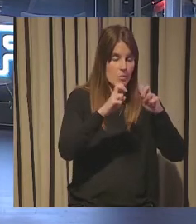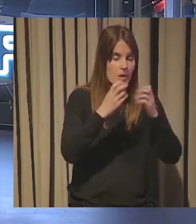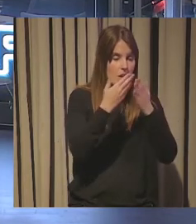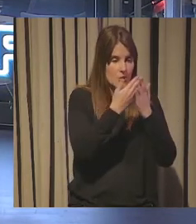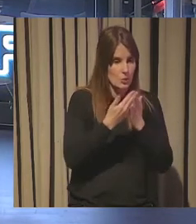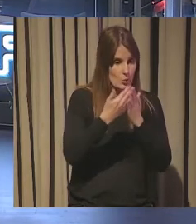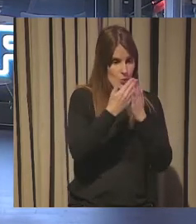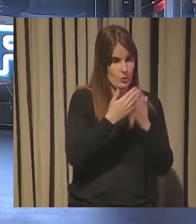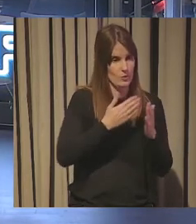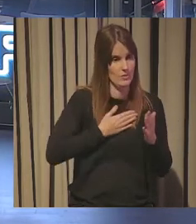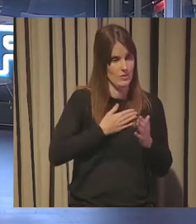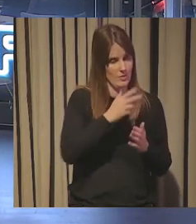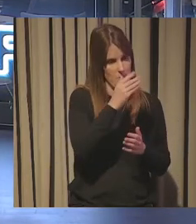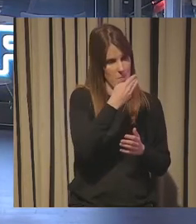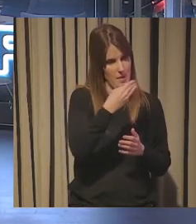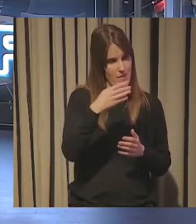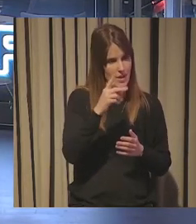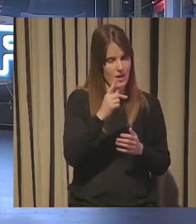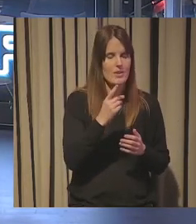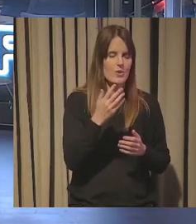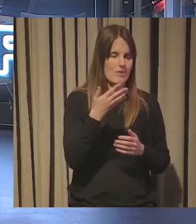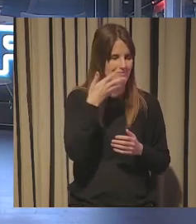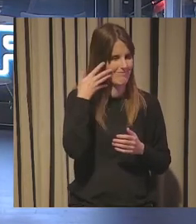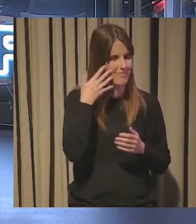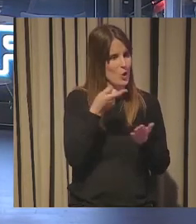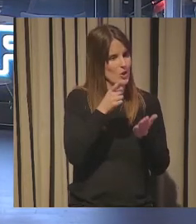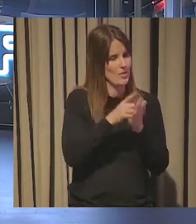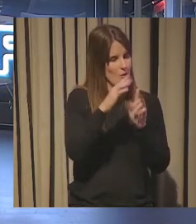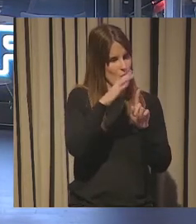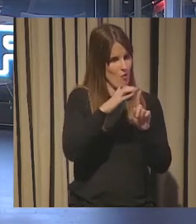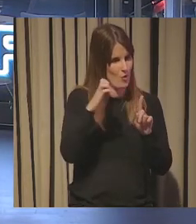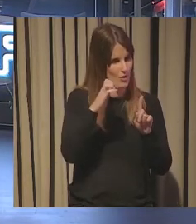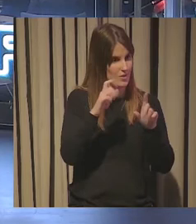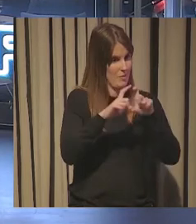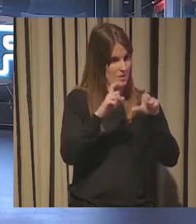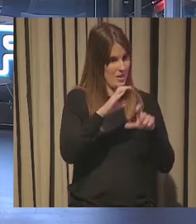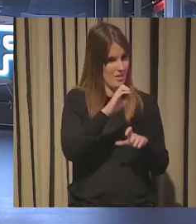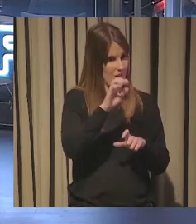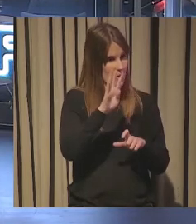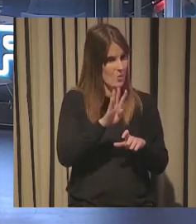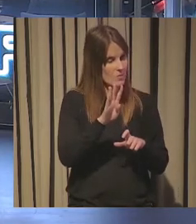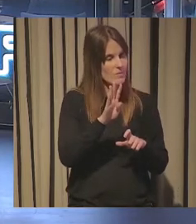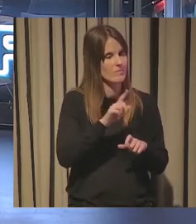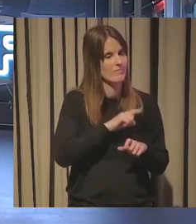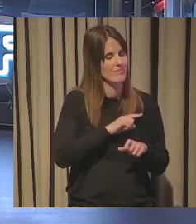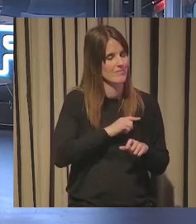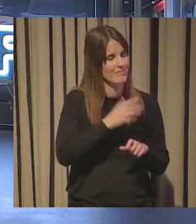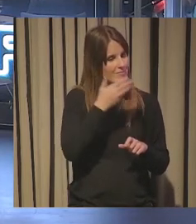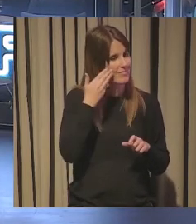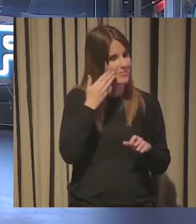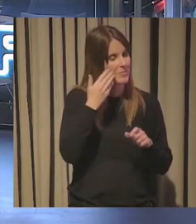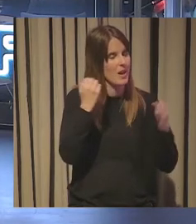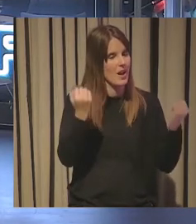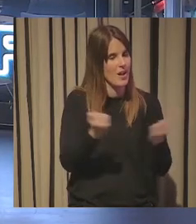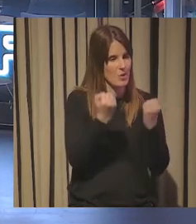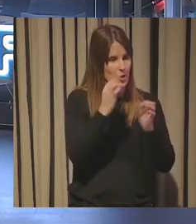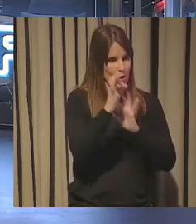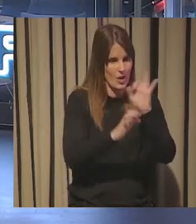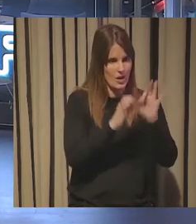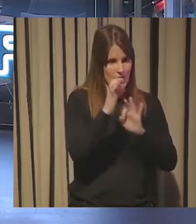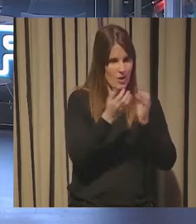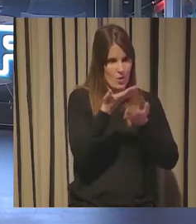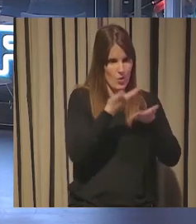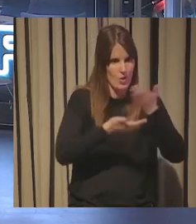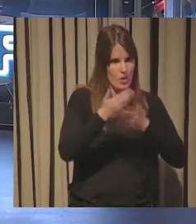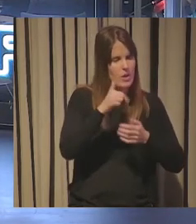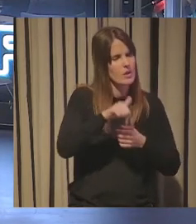estar aquí, repetir foro y la verdad es que desde el equipo de C4 nos sentimos muy a gusto de co-crear este gran evento que va cogiendo fuerza y